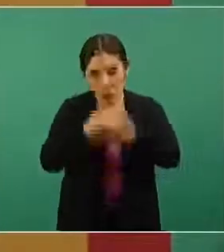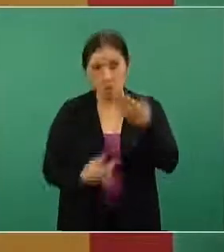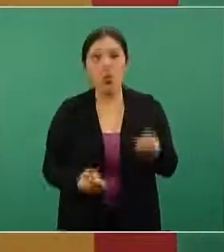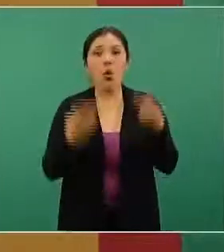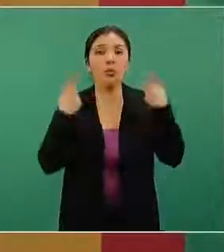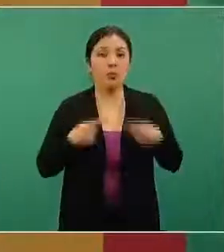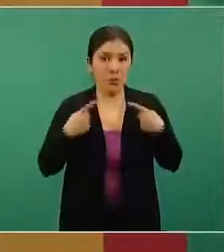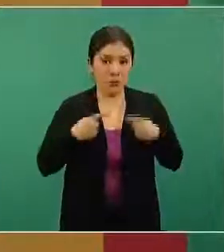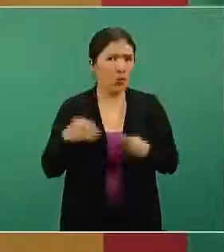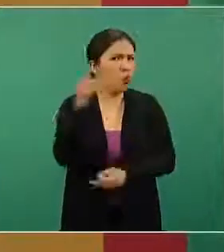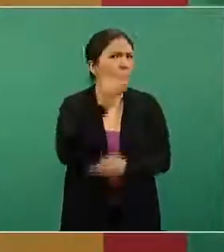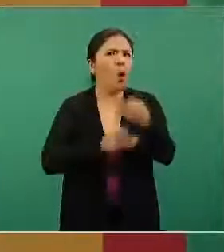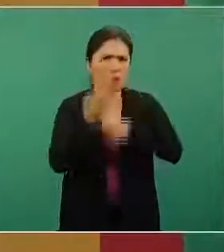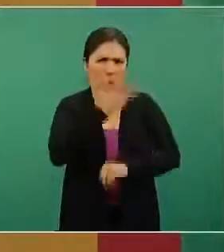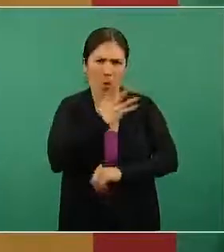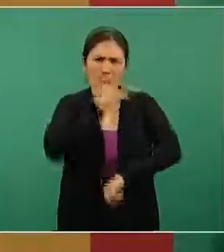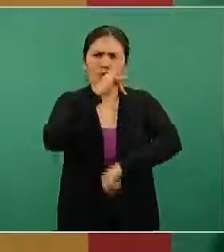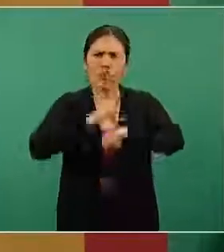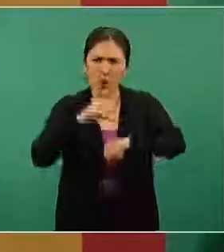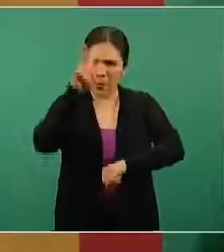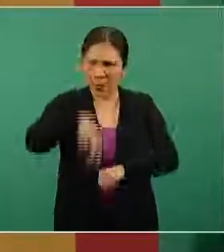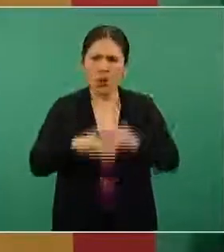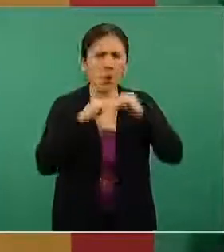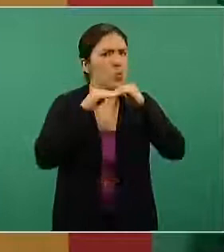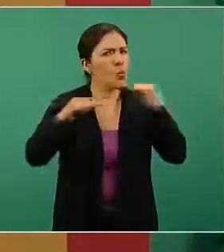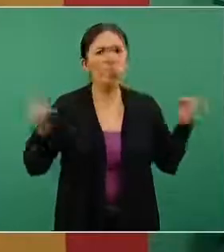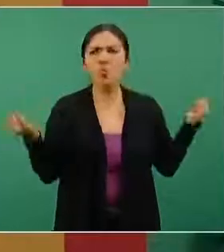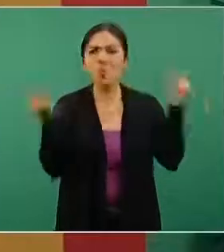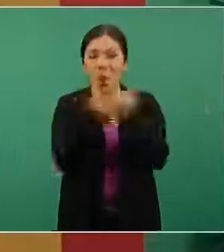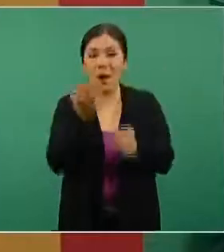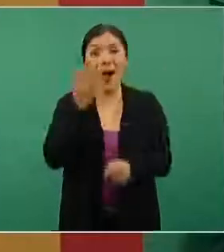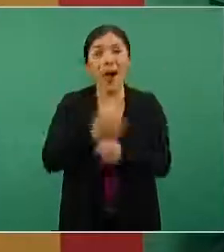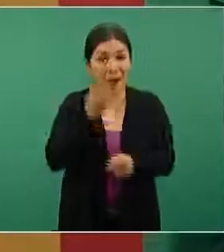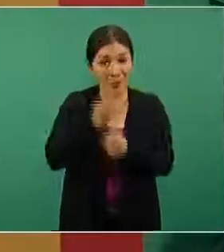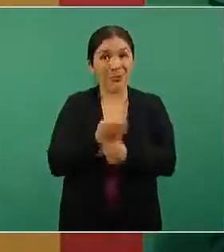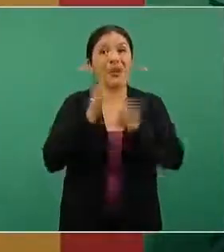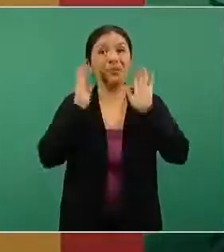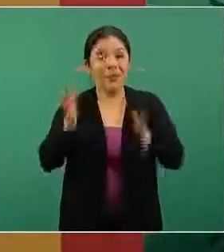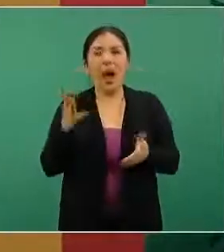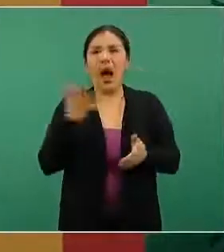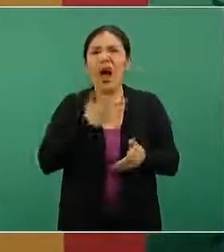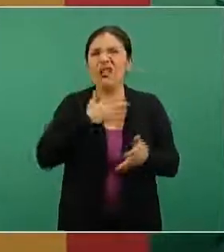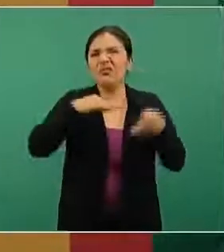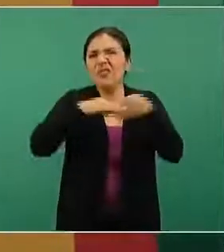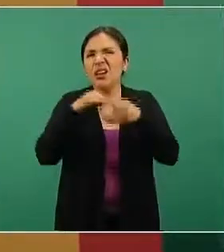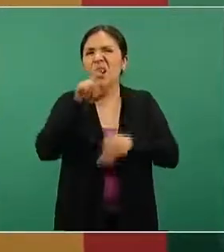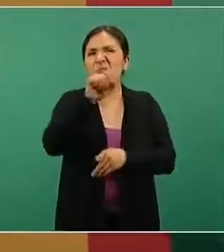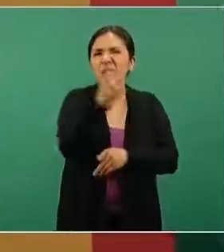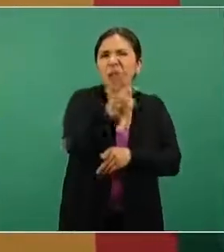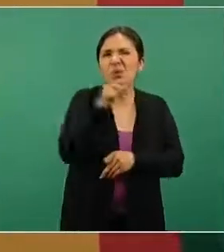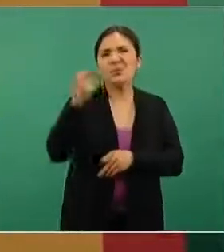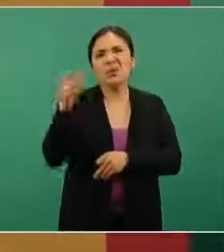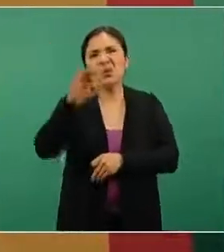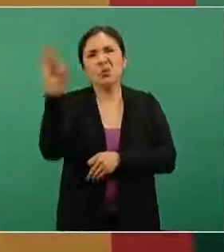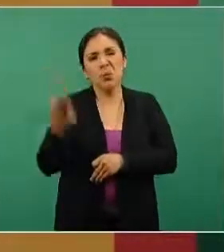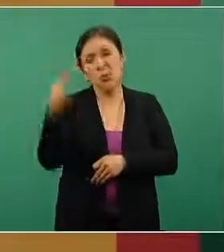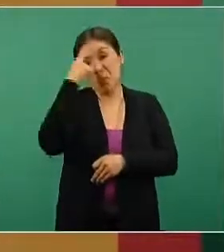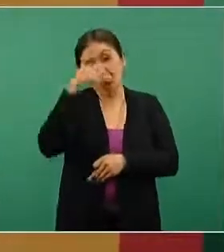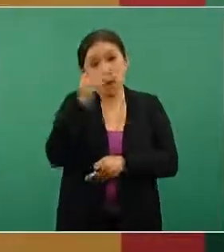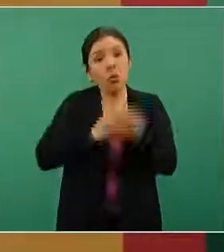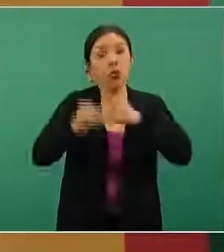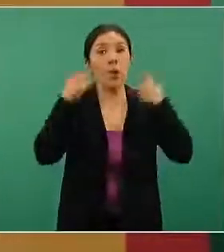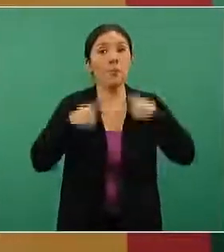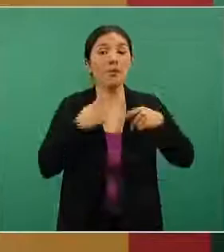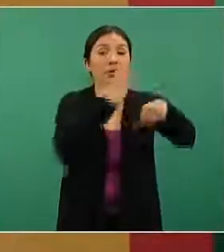Y a todos les está tocando de una manera muy uniforme. En este momento estamos entre 22 a 25 por ciento en promedio para